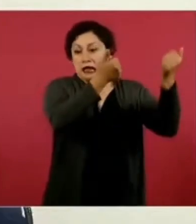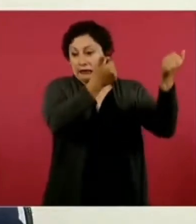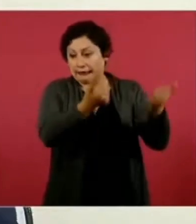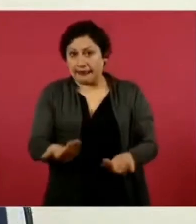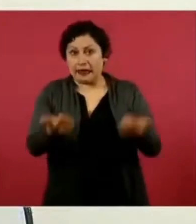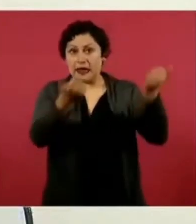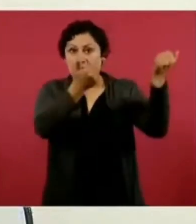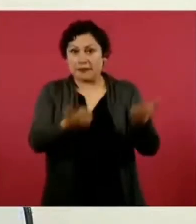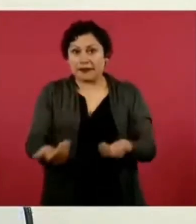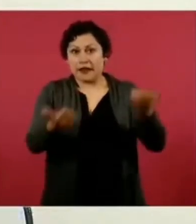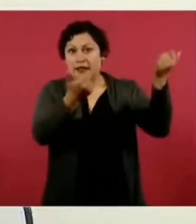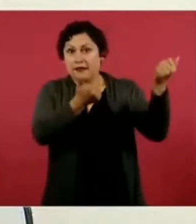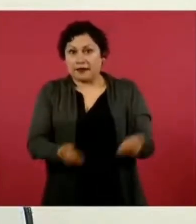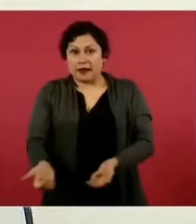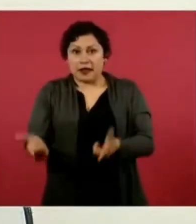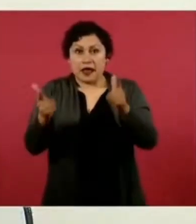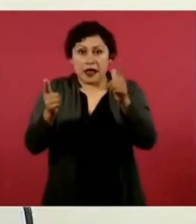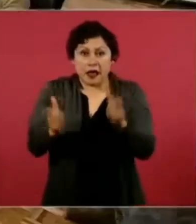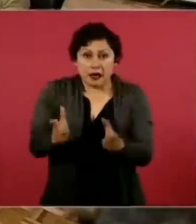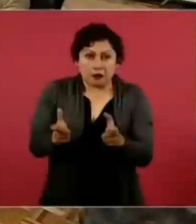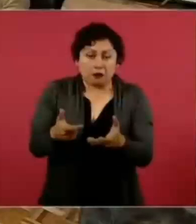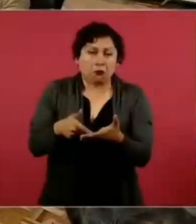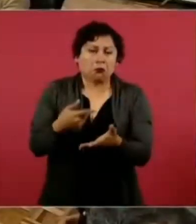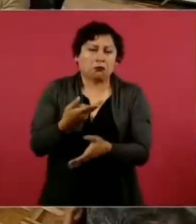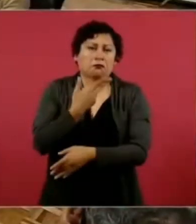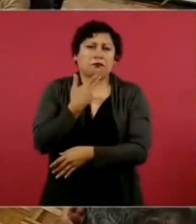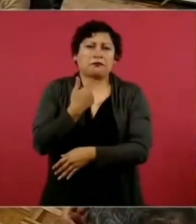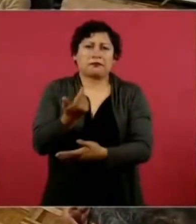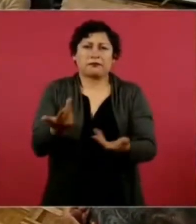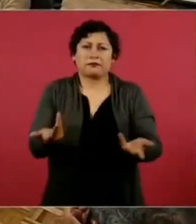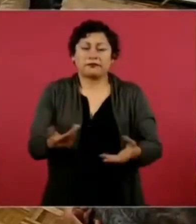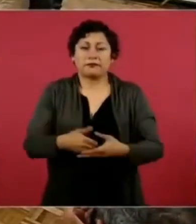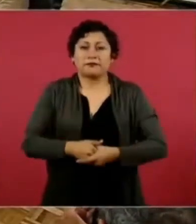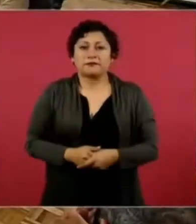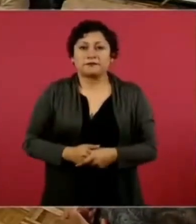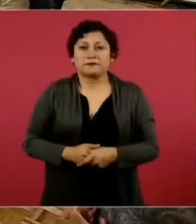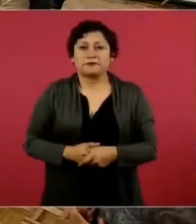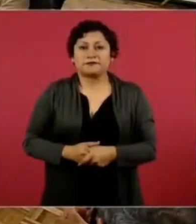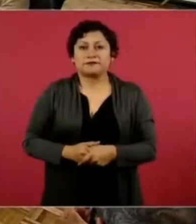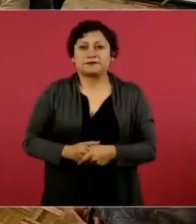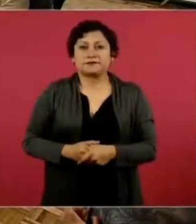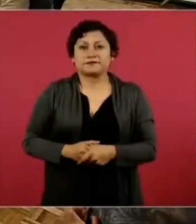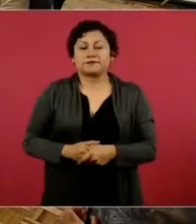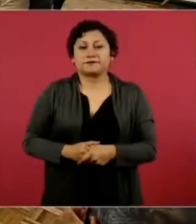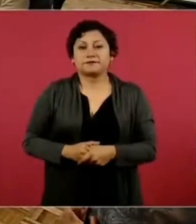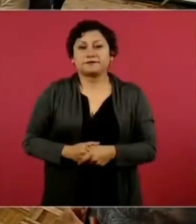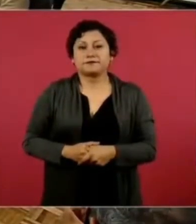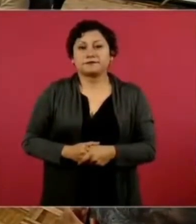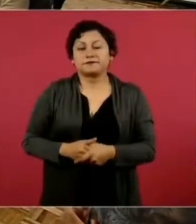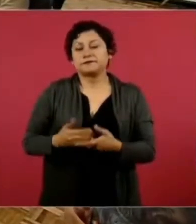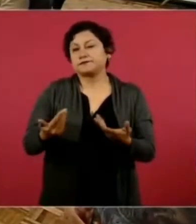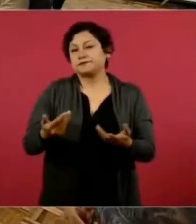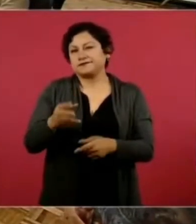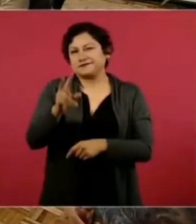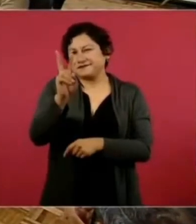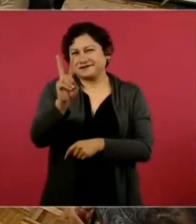en armamento. Y además, muy limitada,